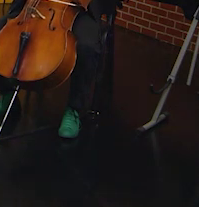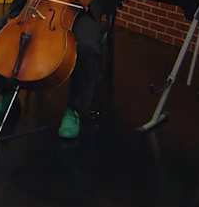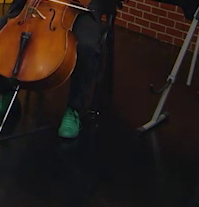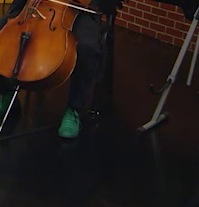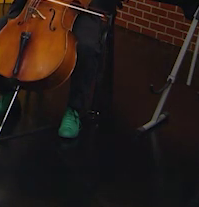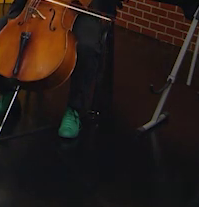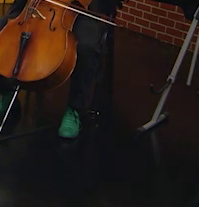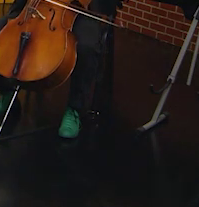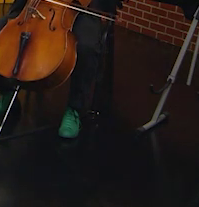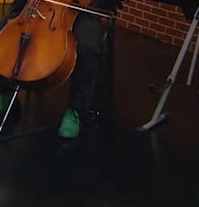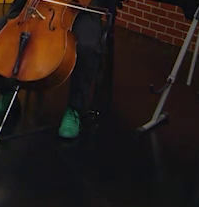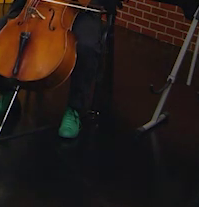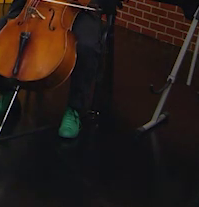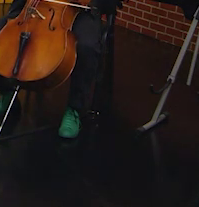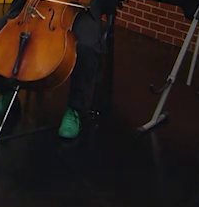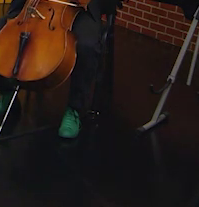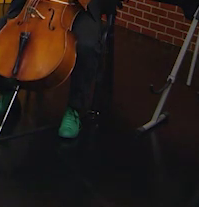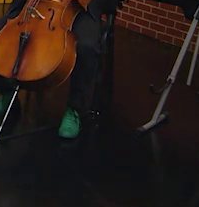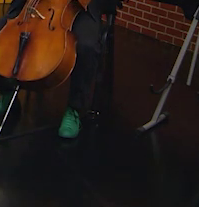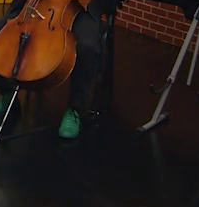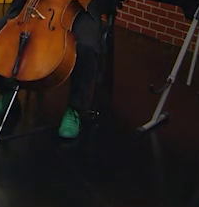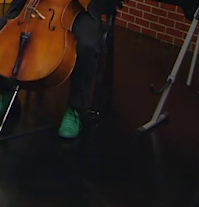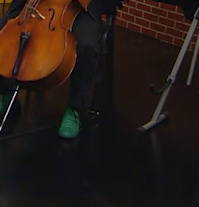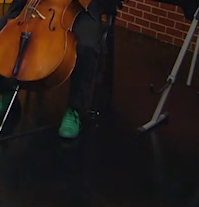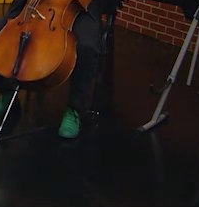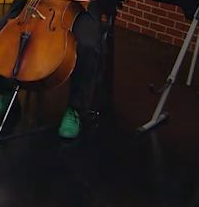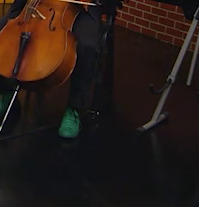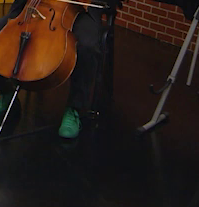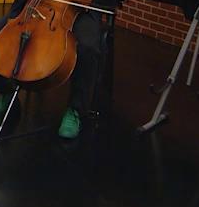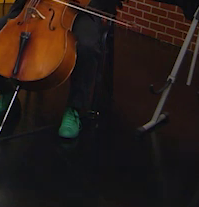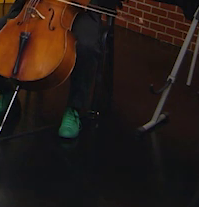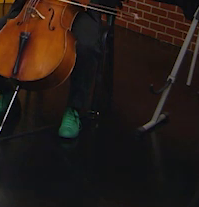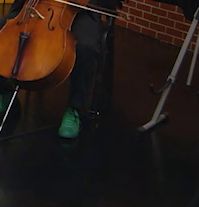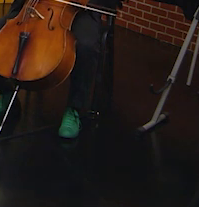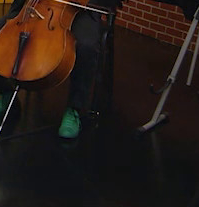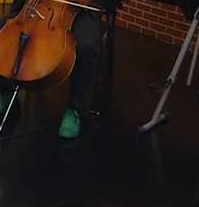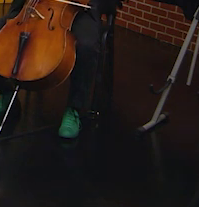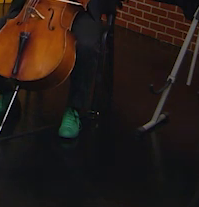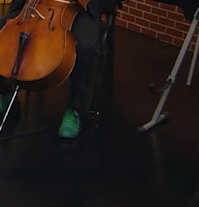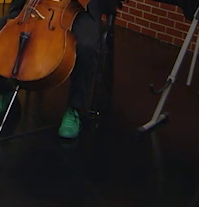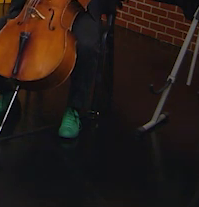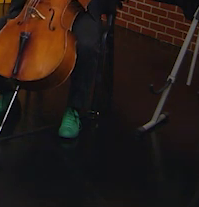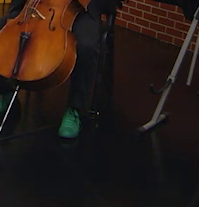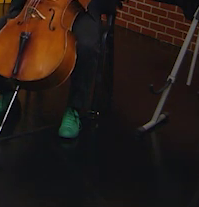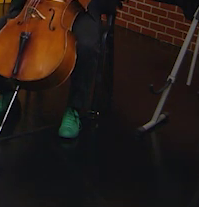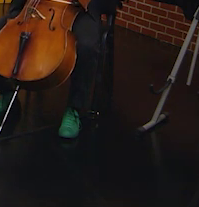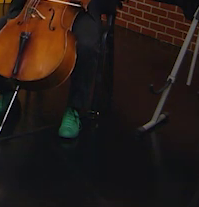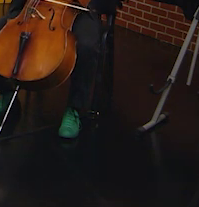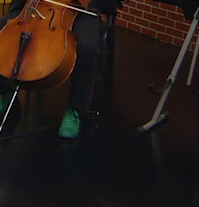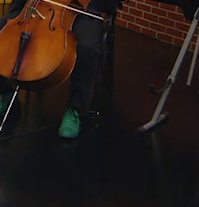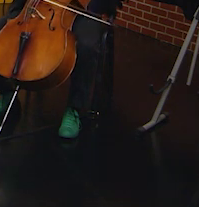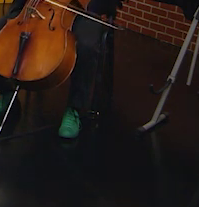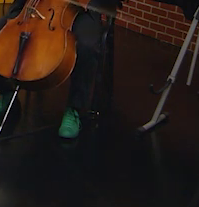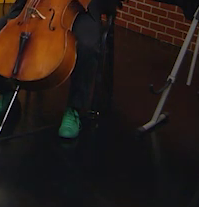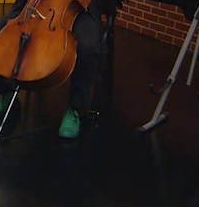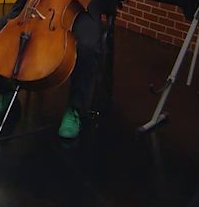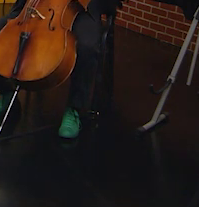mi, fa, do, fa, sol.